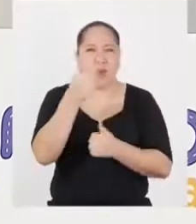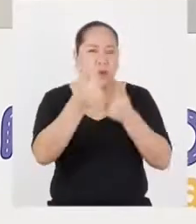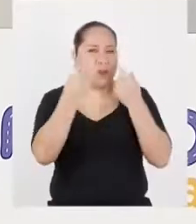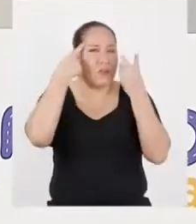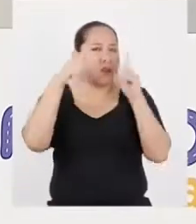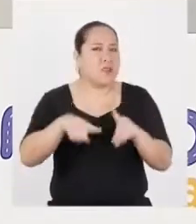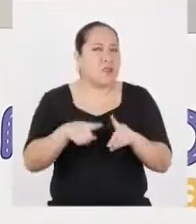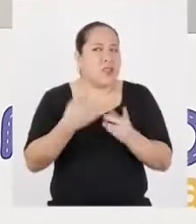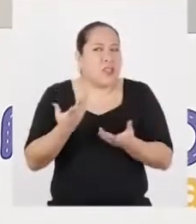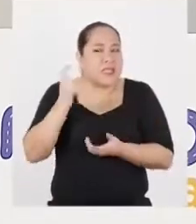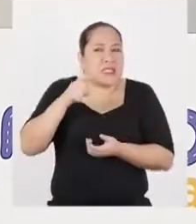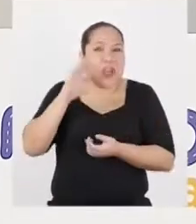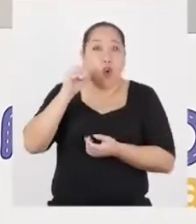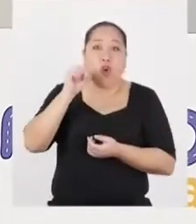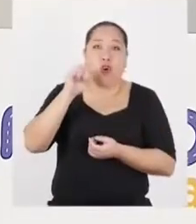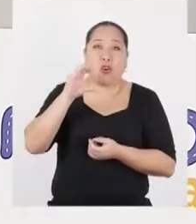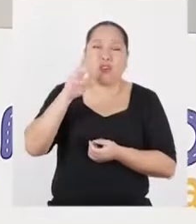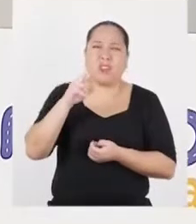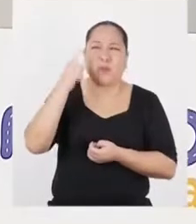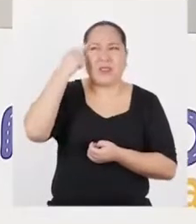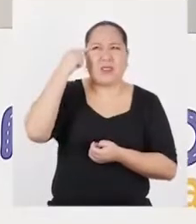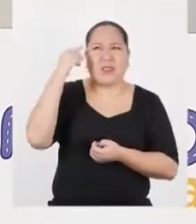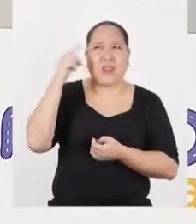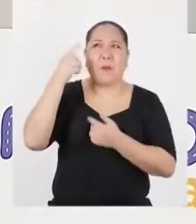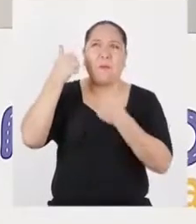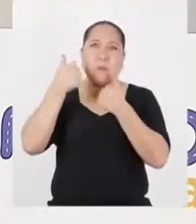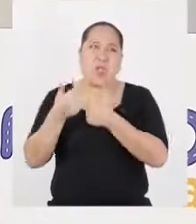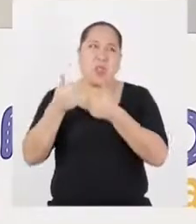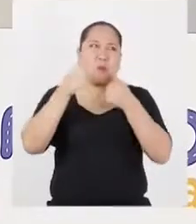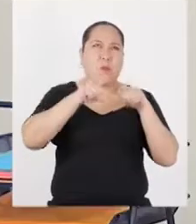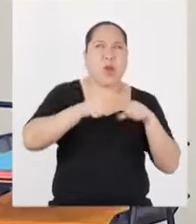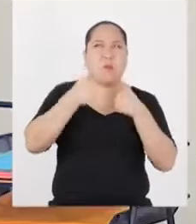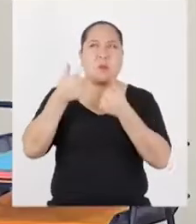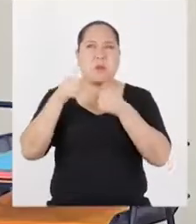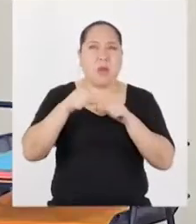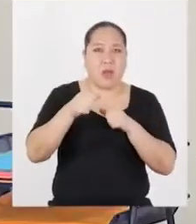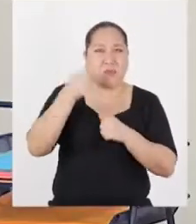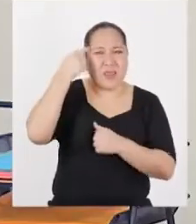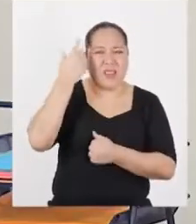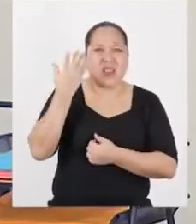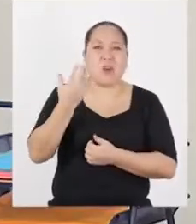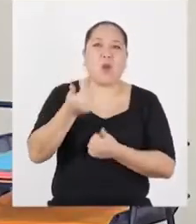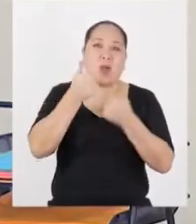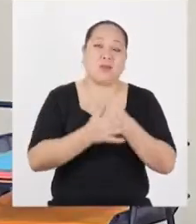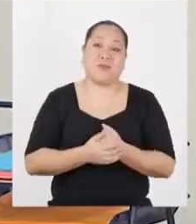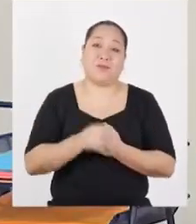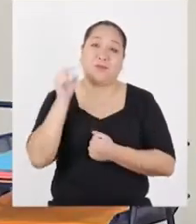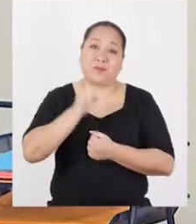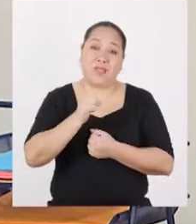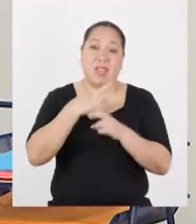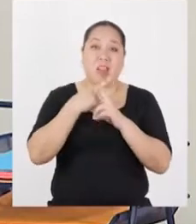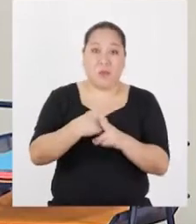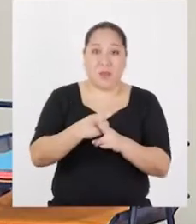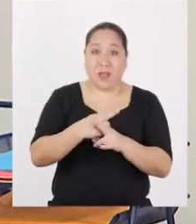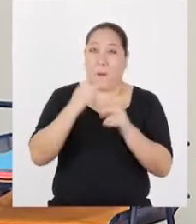¿Qué decisión debe tomar Oscar después de haber pensado en los pros y los contras? Obviamente, el resultado perfecto es